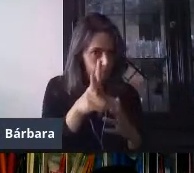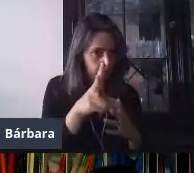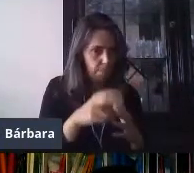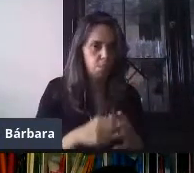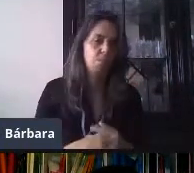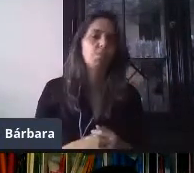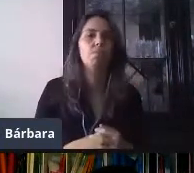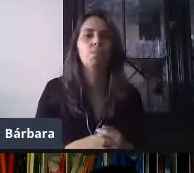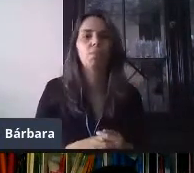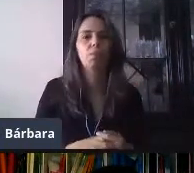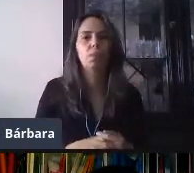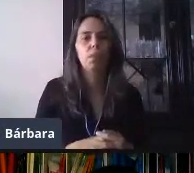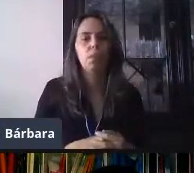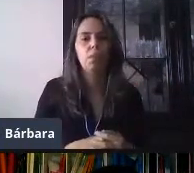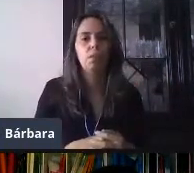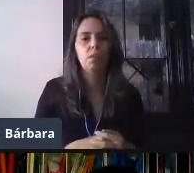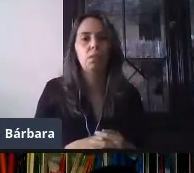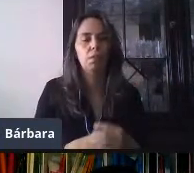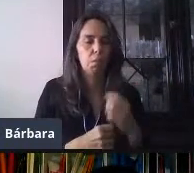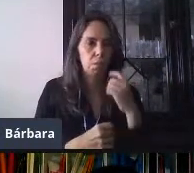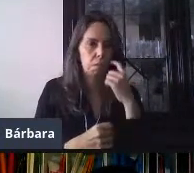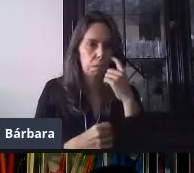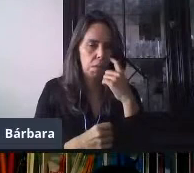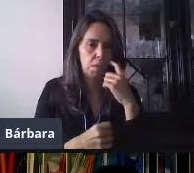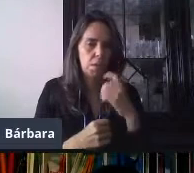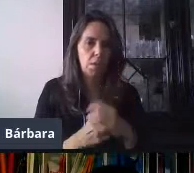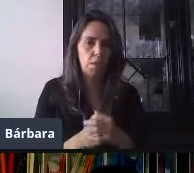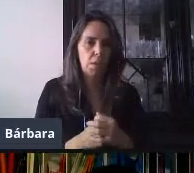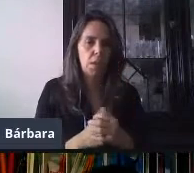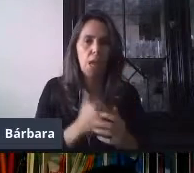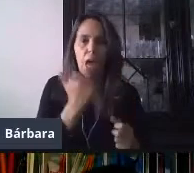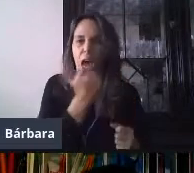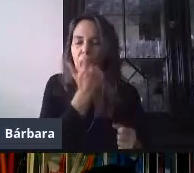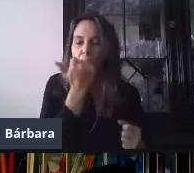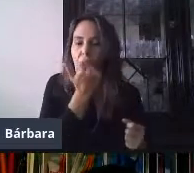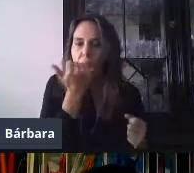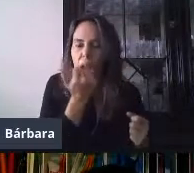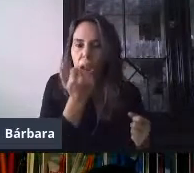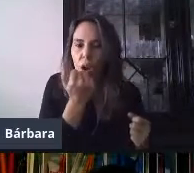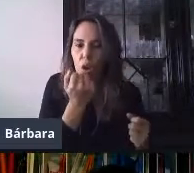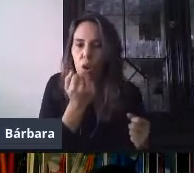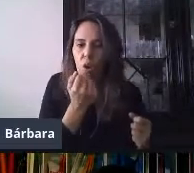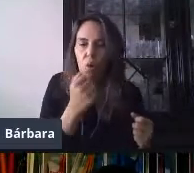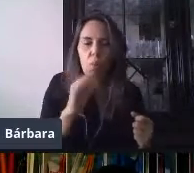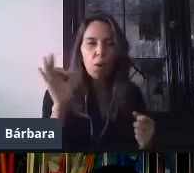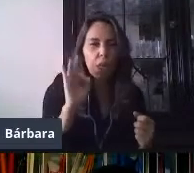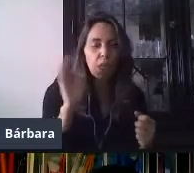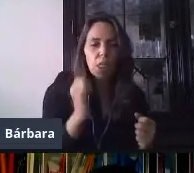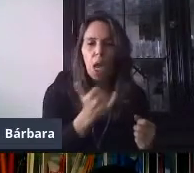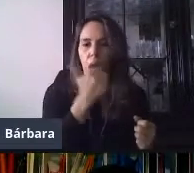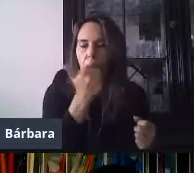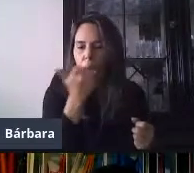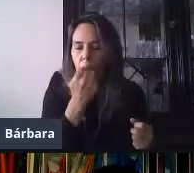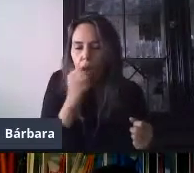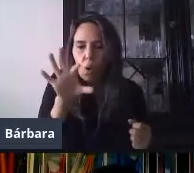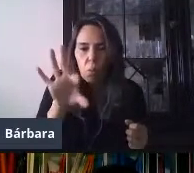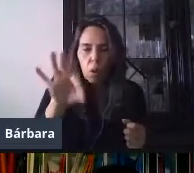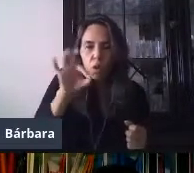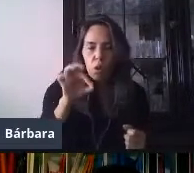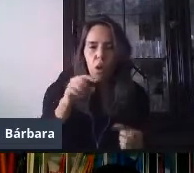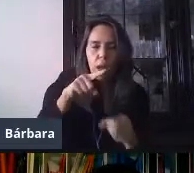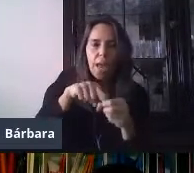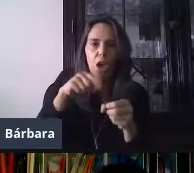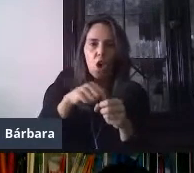Voy a agregar que el alumno tenga que seleccionar el color amarillo. Voy a agregar una nueva pregunta. Voy a